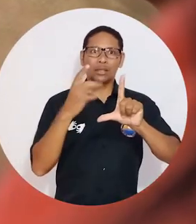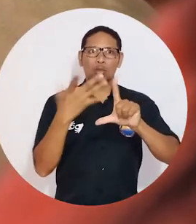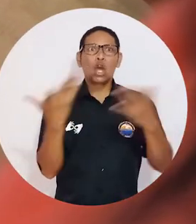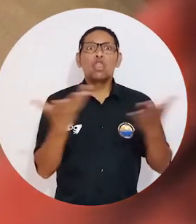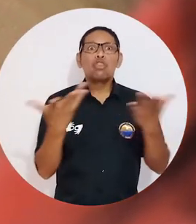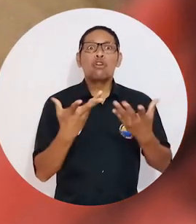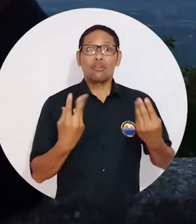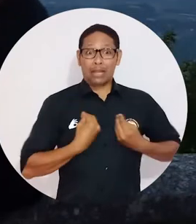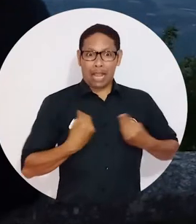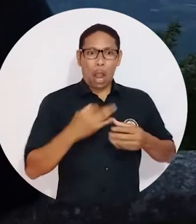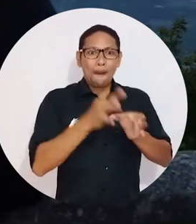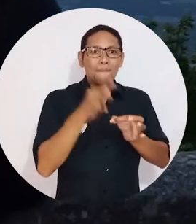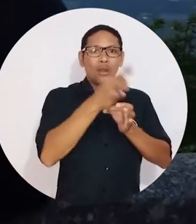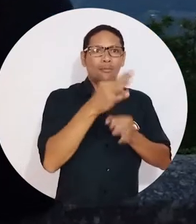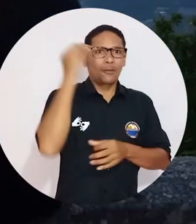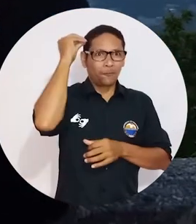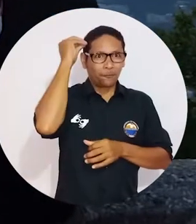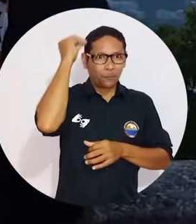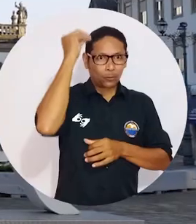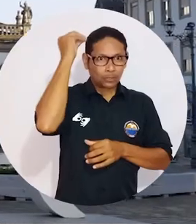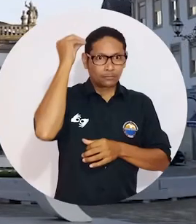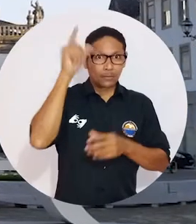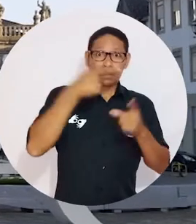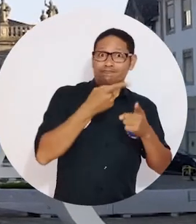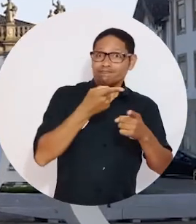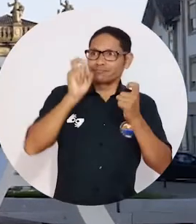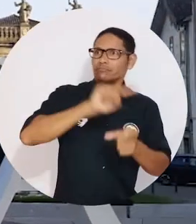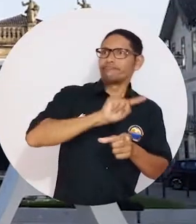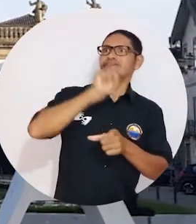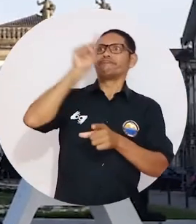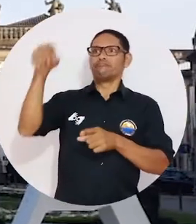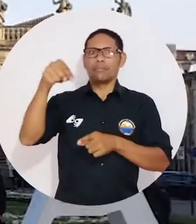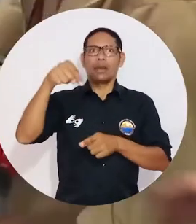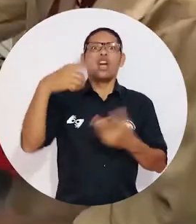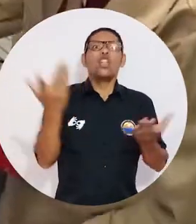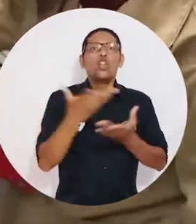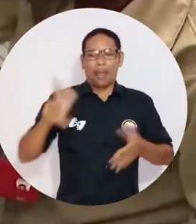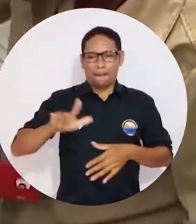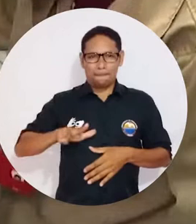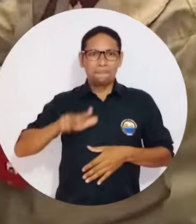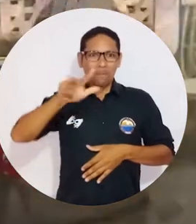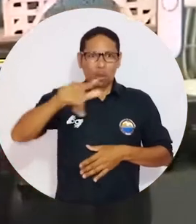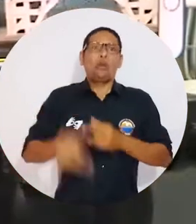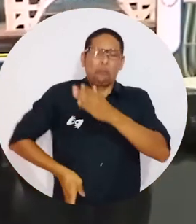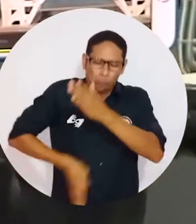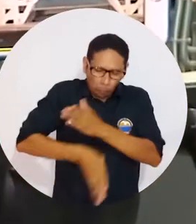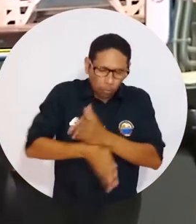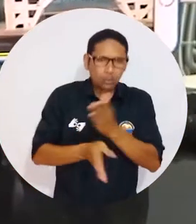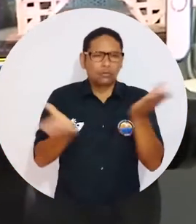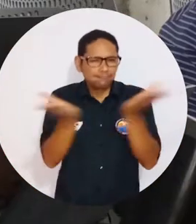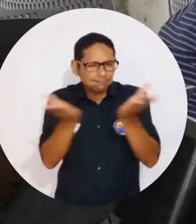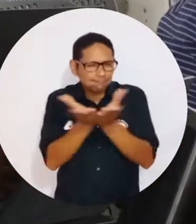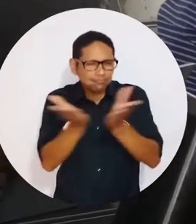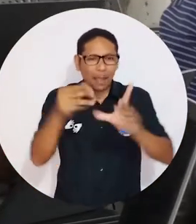futuro ingeniero civil viajó hasta la ciudad de Braga en Portugal para continuar con los estudios de la maestría integrada en Ingeniería Civil y